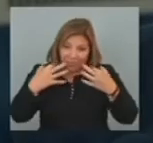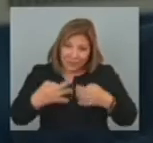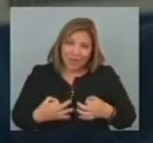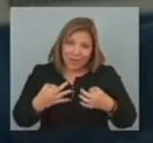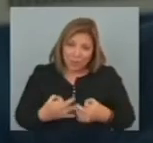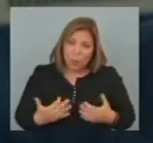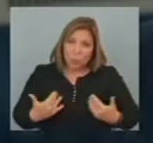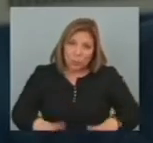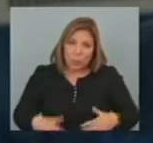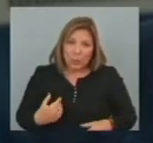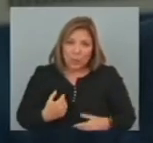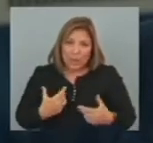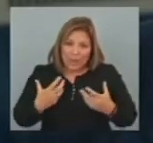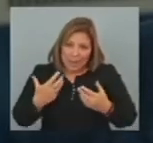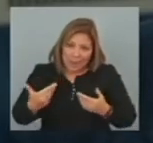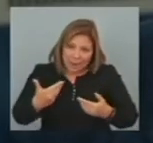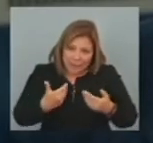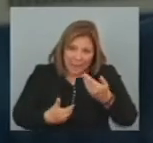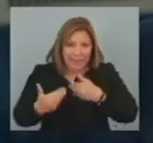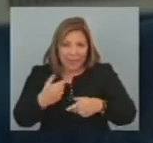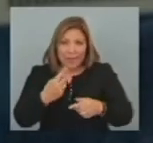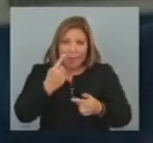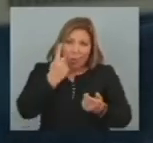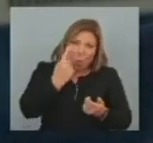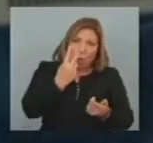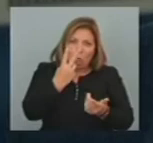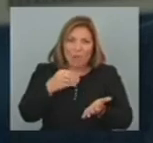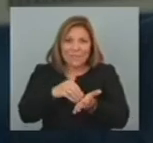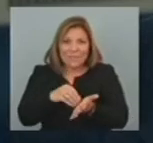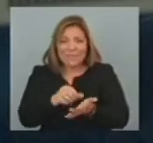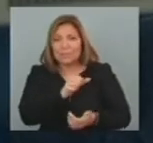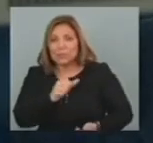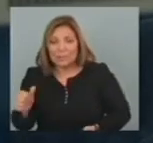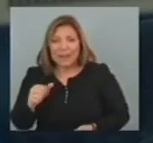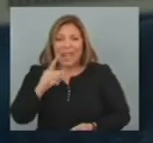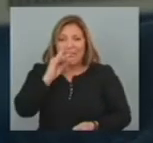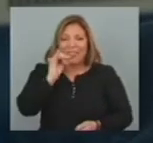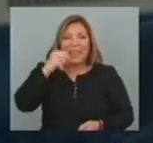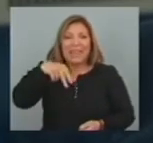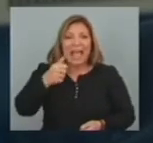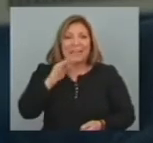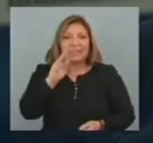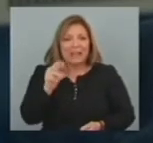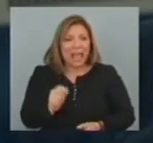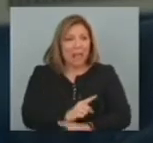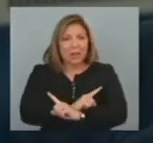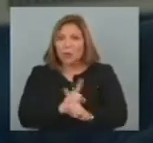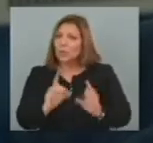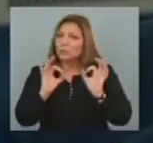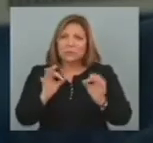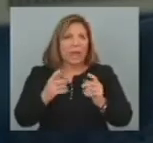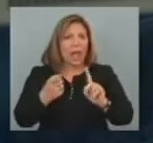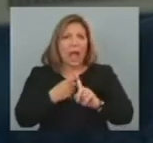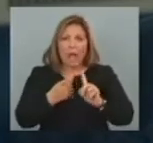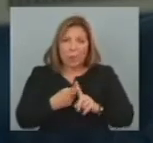Demandante En materia Y a veces Hasta dos veces Por semana En la dinatra Sin llegar a acuerdo Bueno Pero hay una